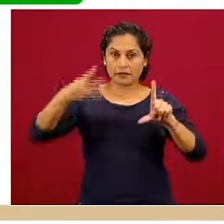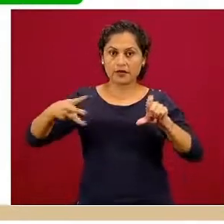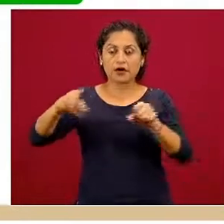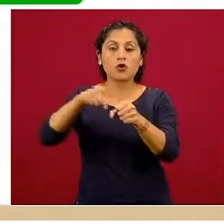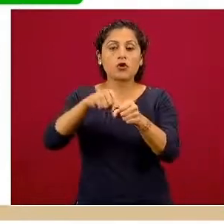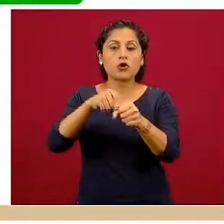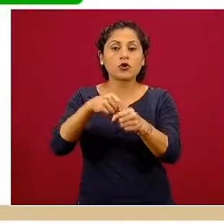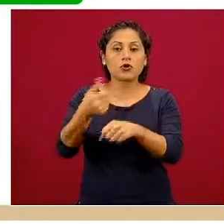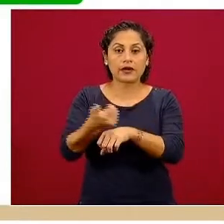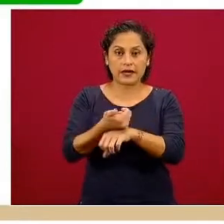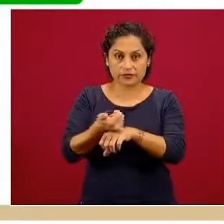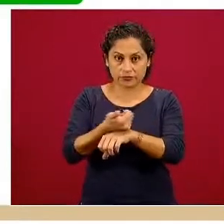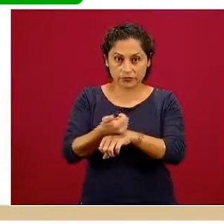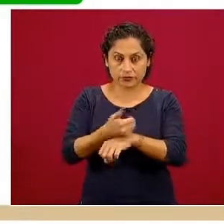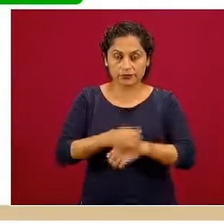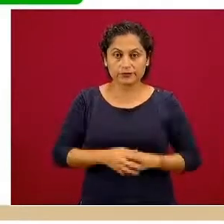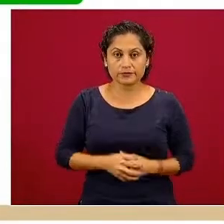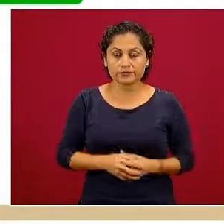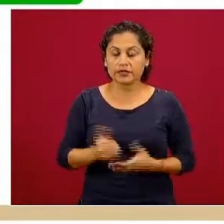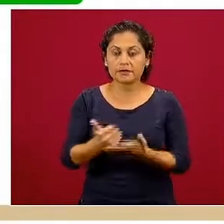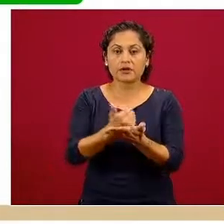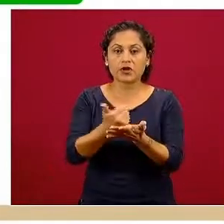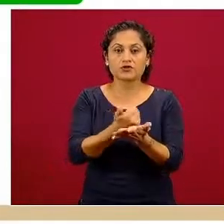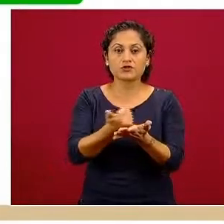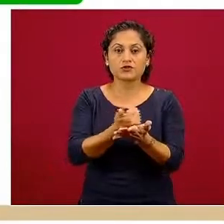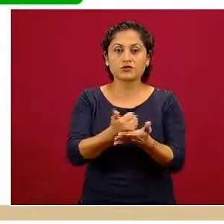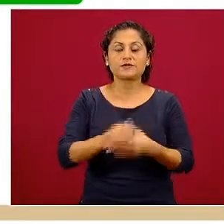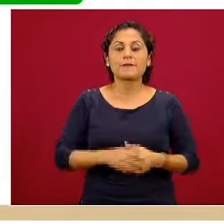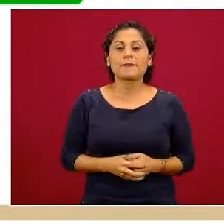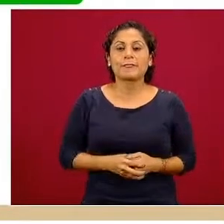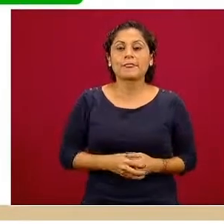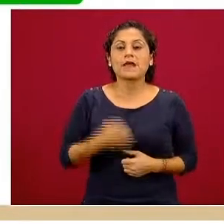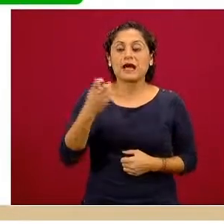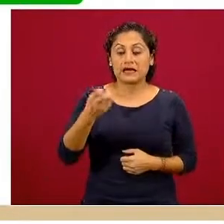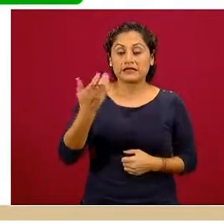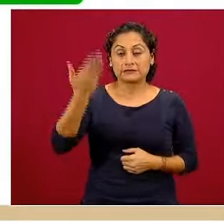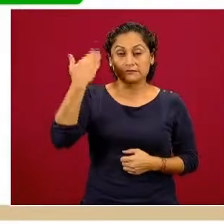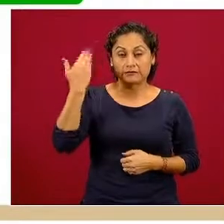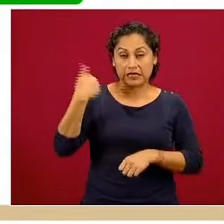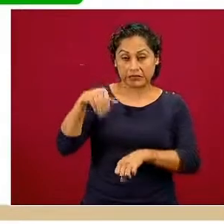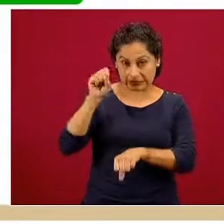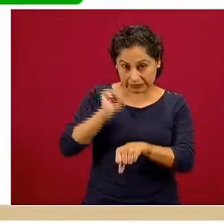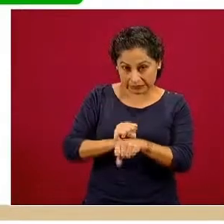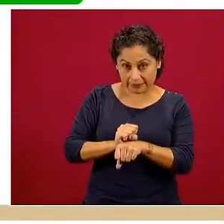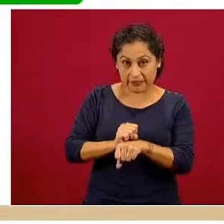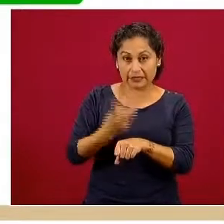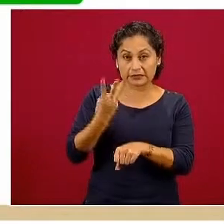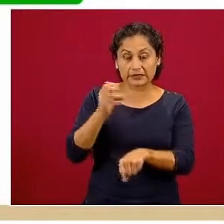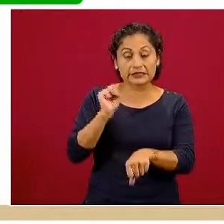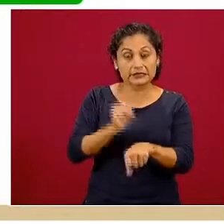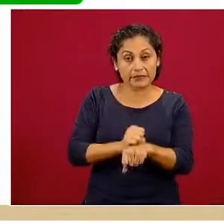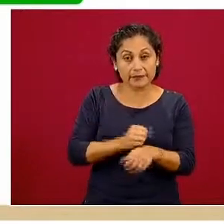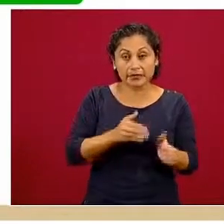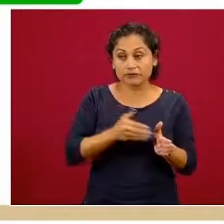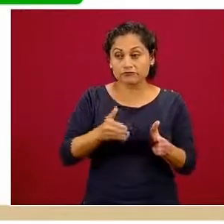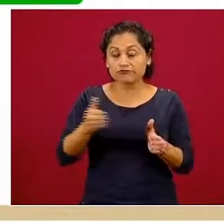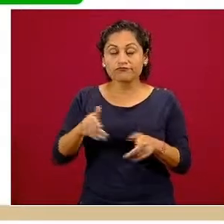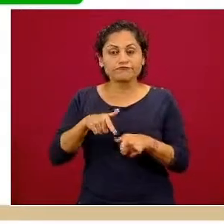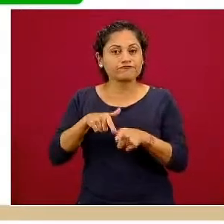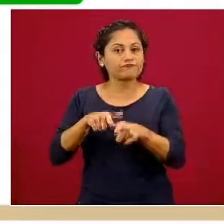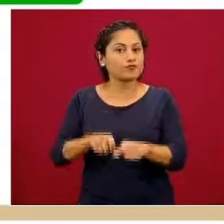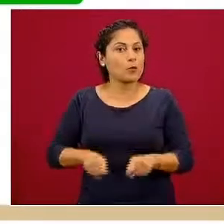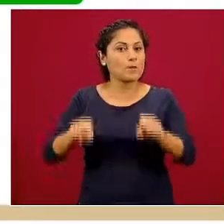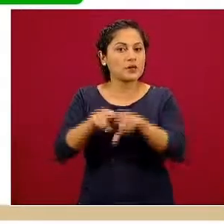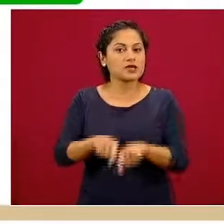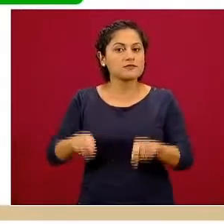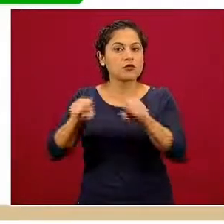claro, en la cual ya veíamos primero tres semanas continuas con una tendencia descendente clara, dos